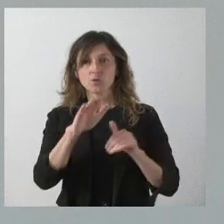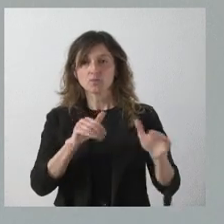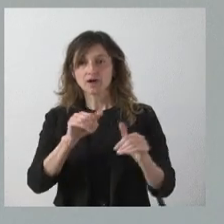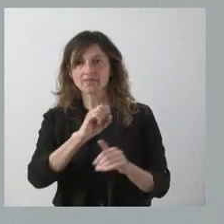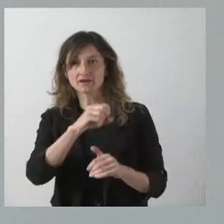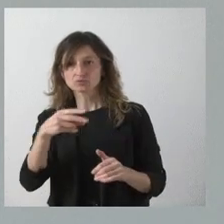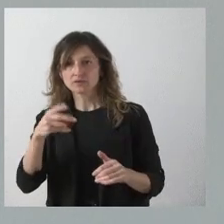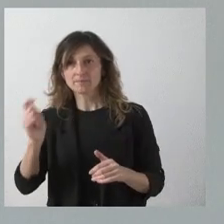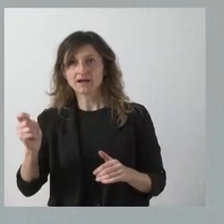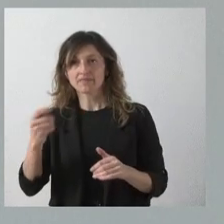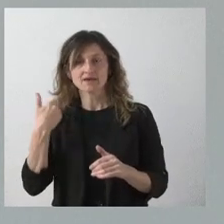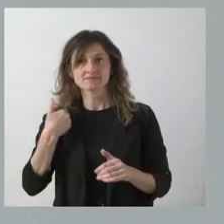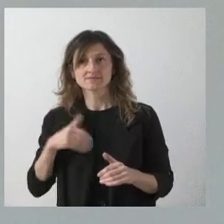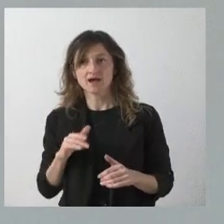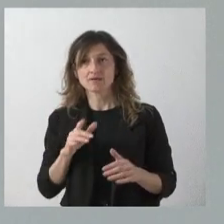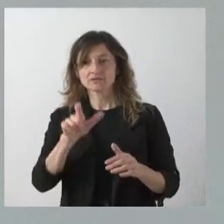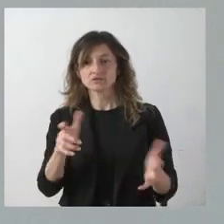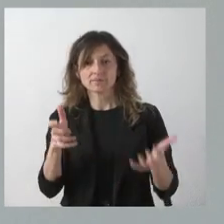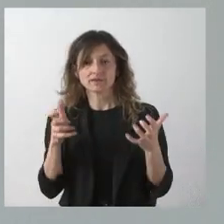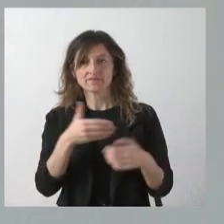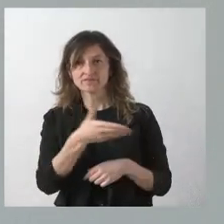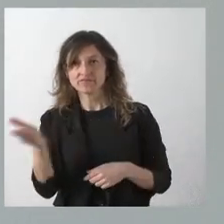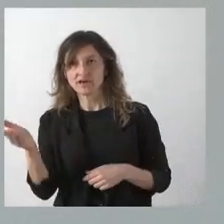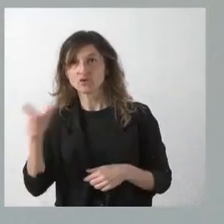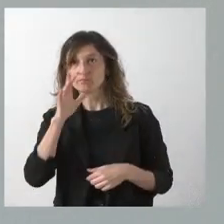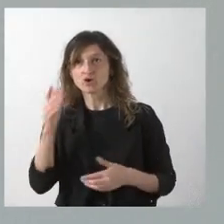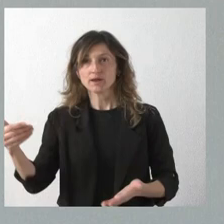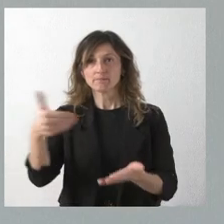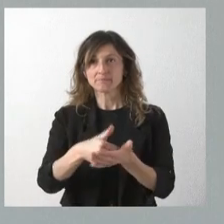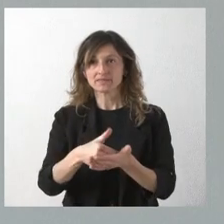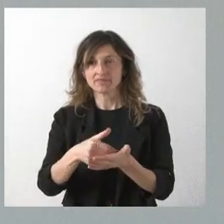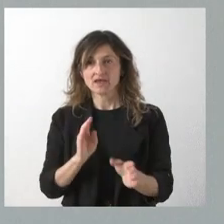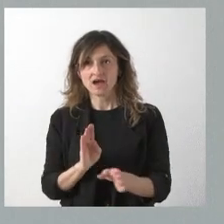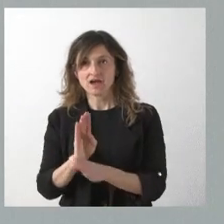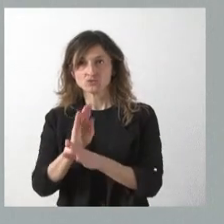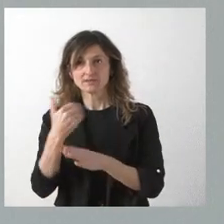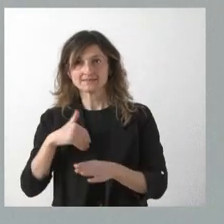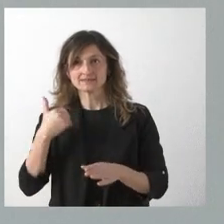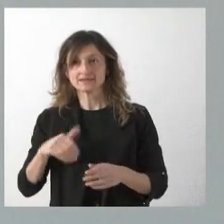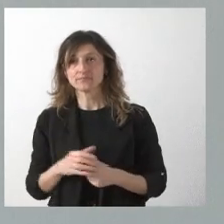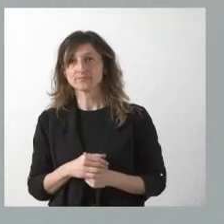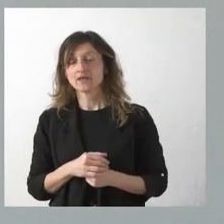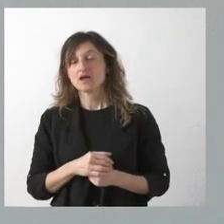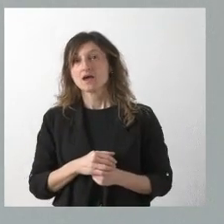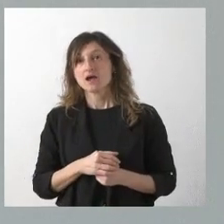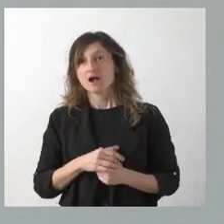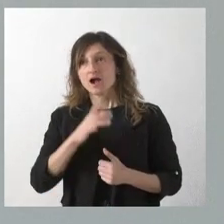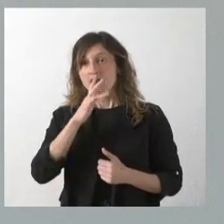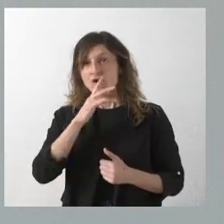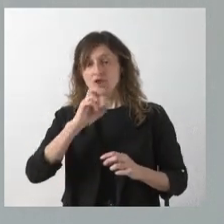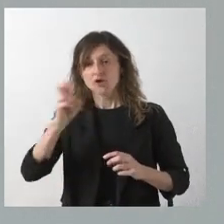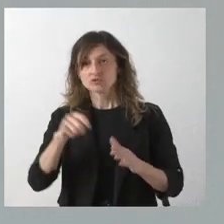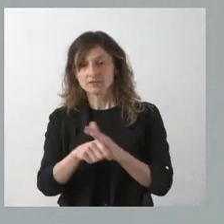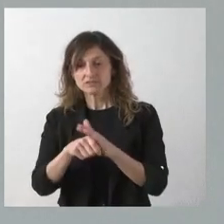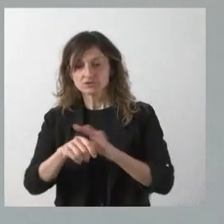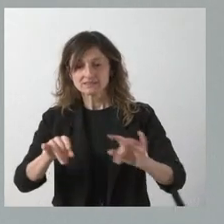resueltas y pagadas para los beneficiarios que pidieron esas ayudas ya. Estamos llevando a cabo algunas inversiones en el